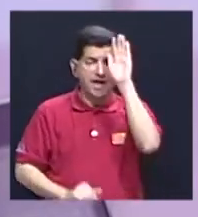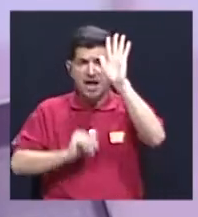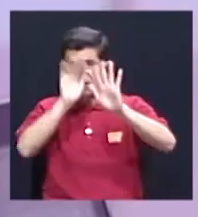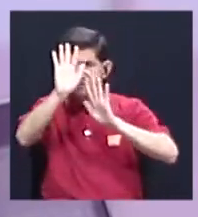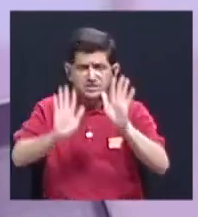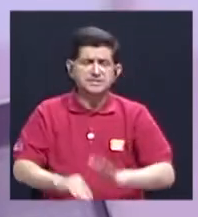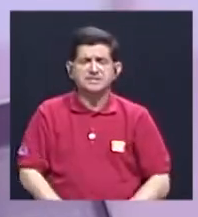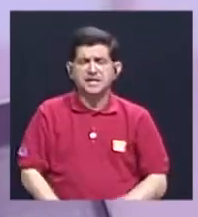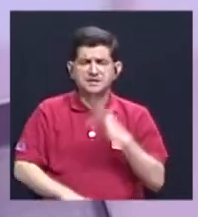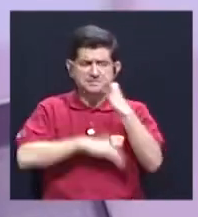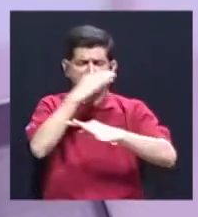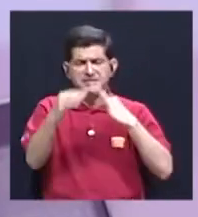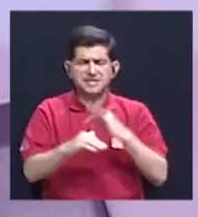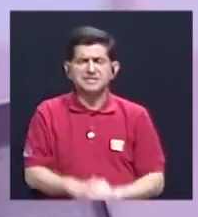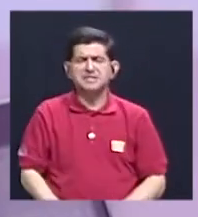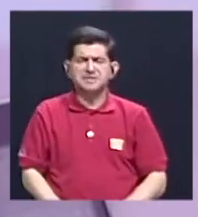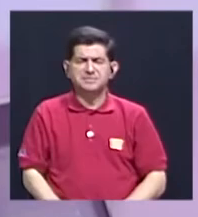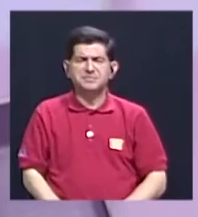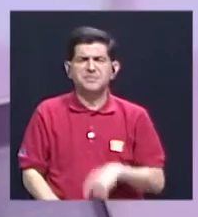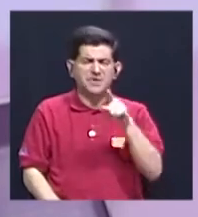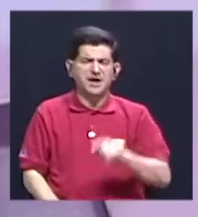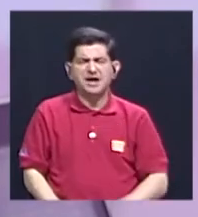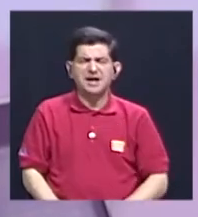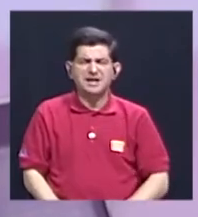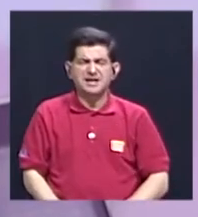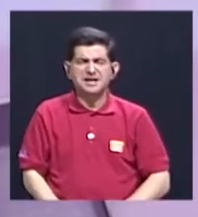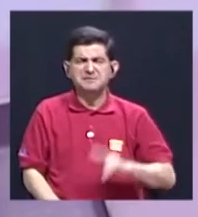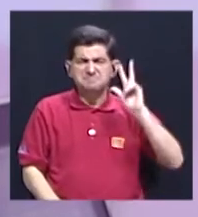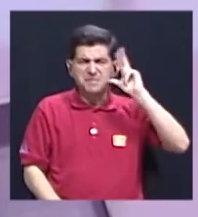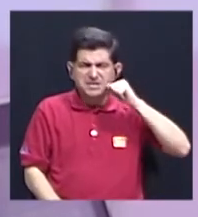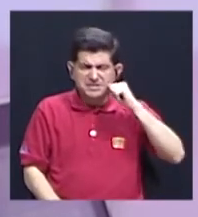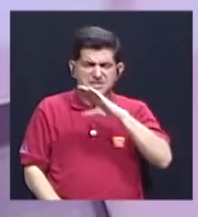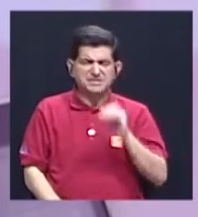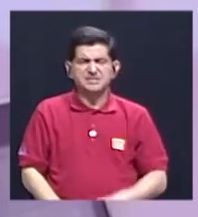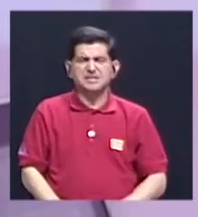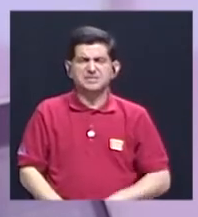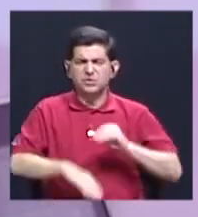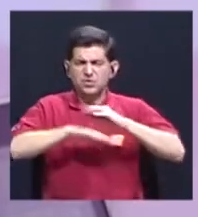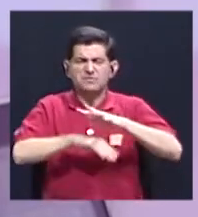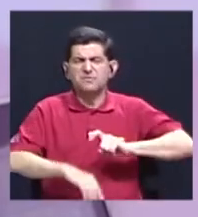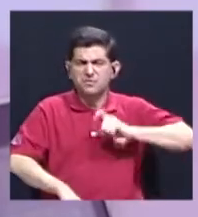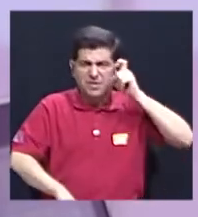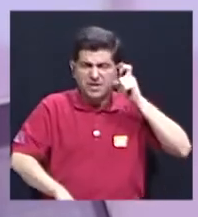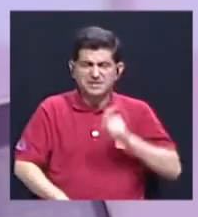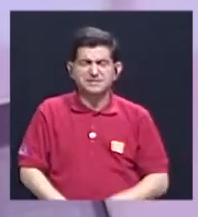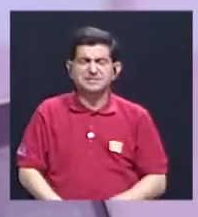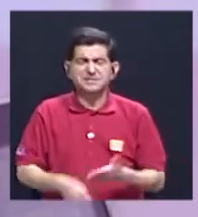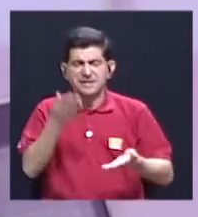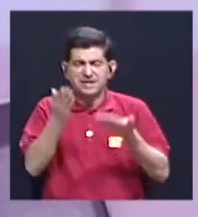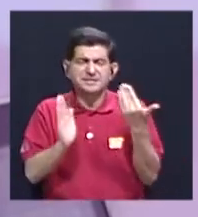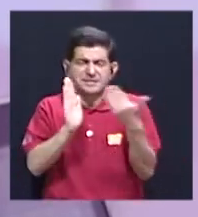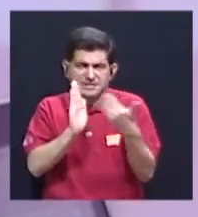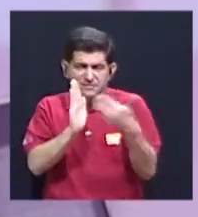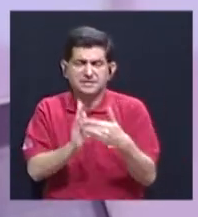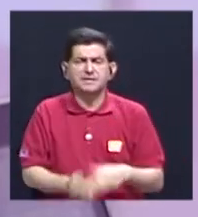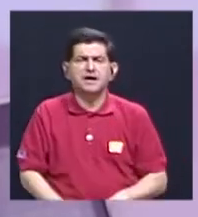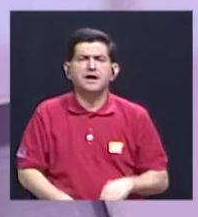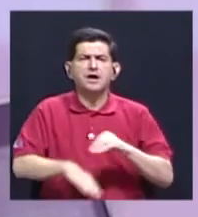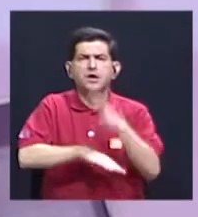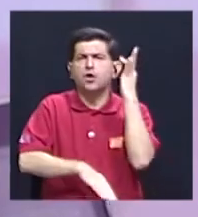sexistas, los esquemas machistas, siguen operando? Por ejemplo, me contaba una orientadora, una experiencia